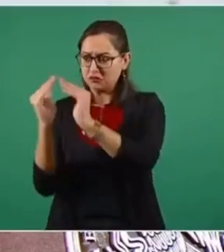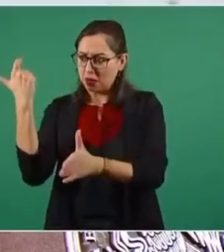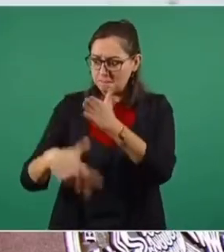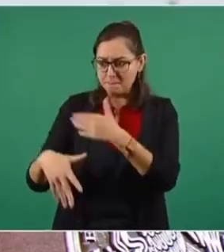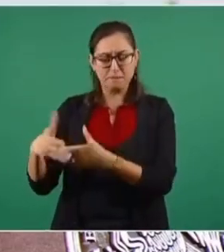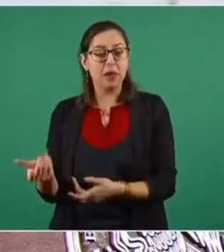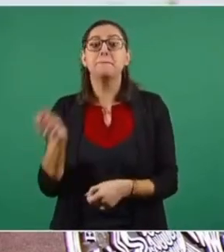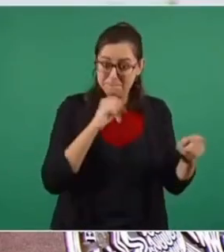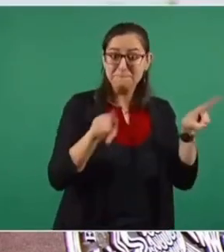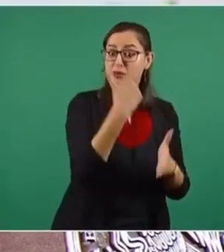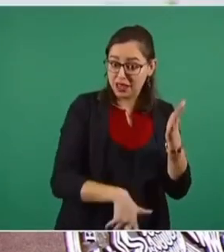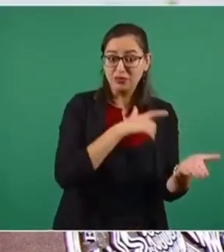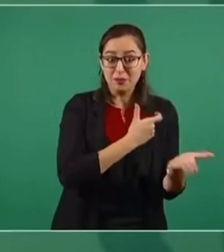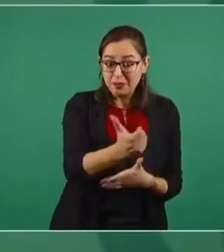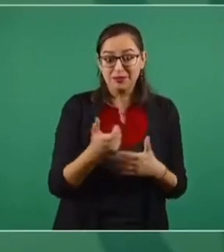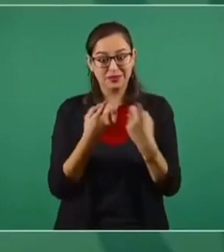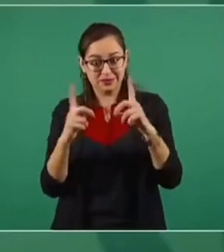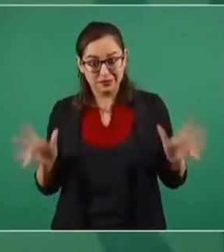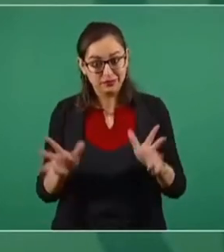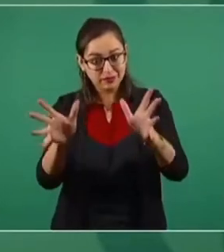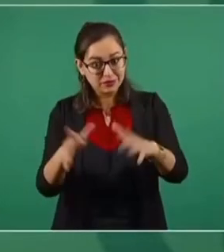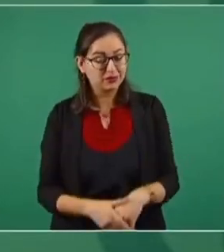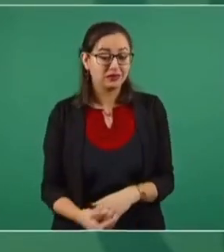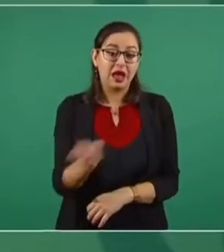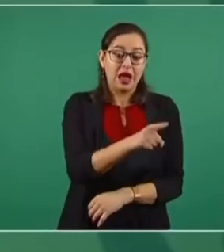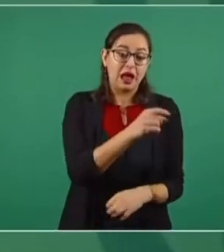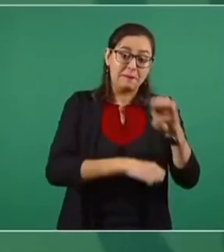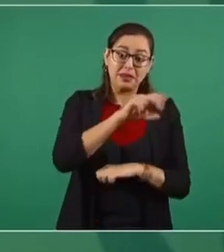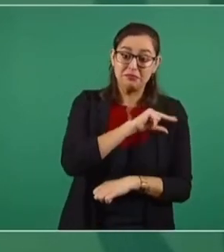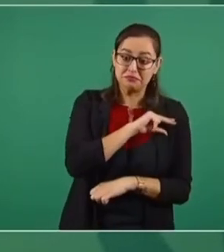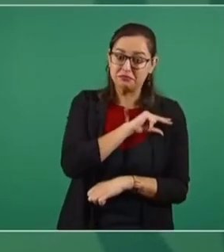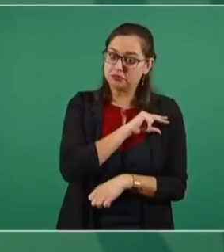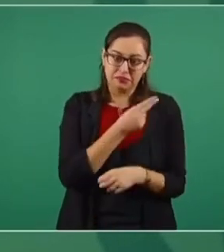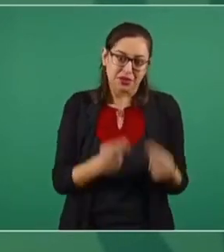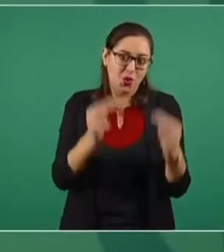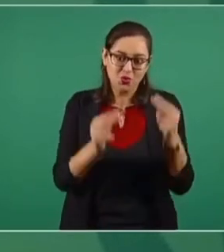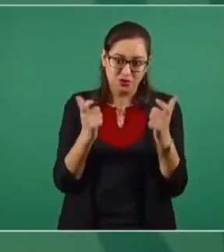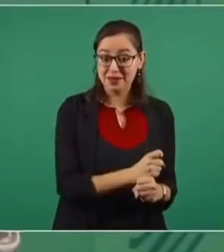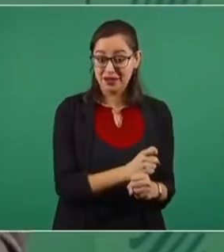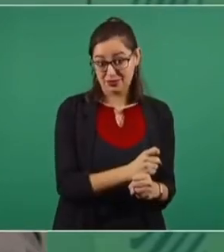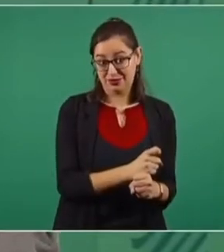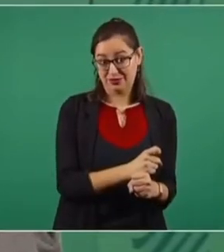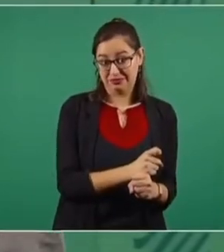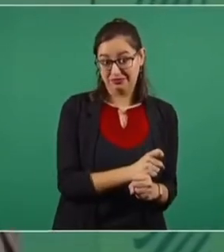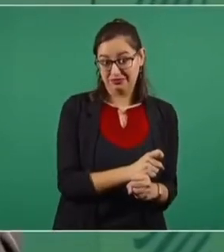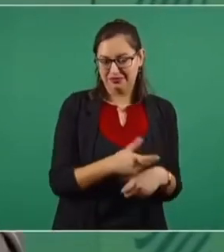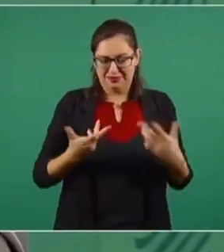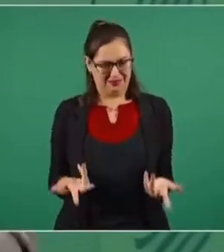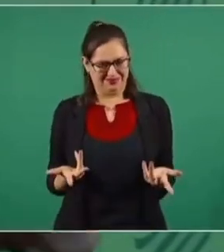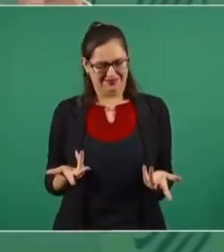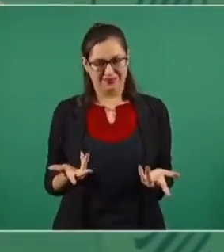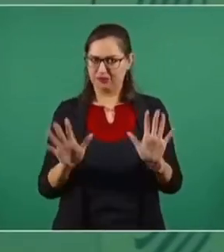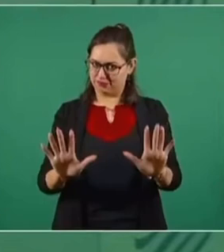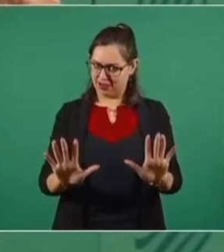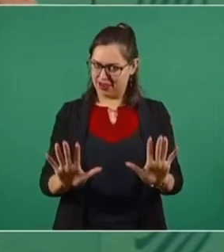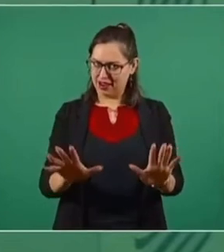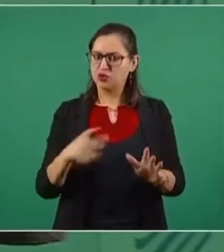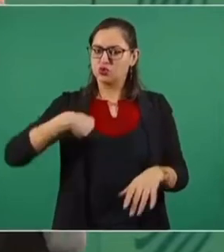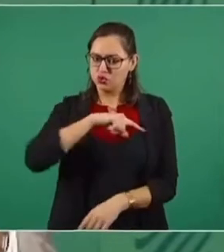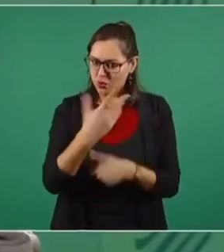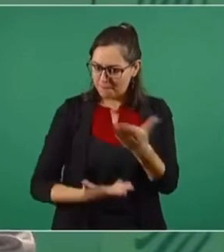es para impulsar el desarrollo de México. Las empresas particulares, su propósito es la ganancia, es la utilidad, es el lucro. Entonces, la reforma que estamos proponiendo es, a ver,